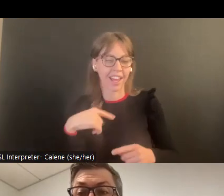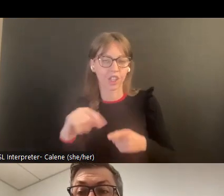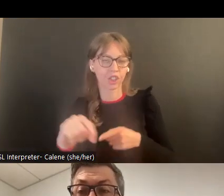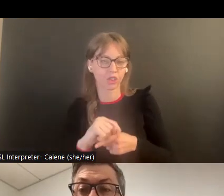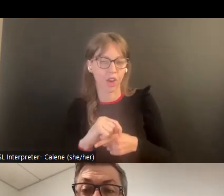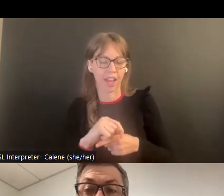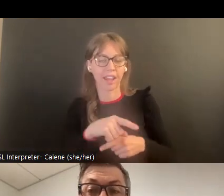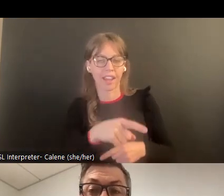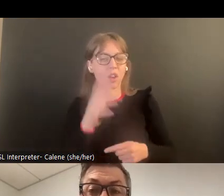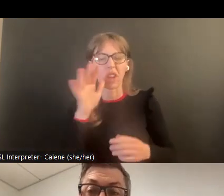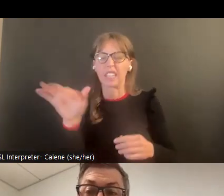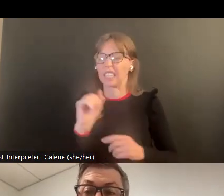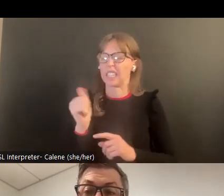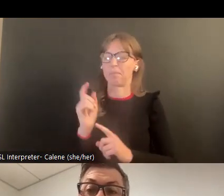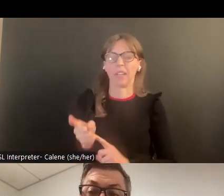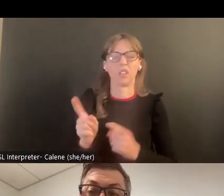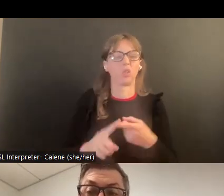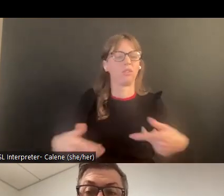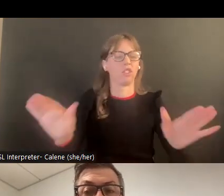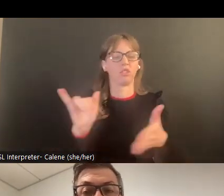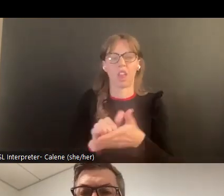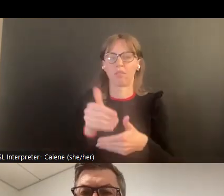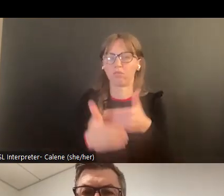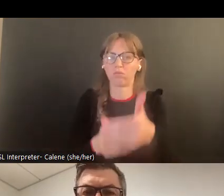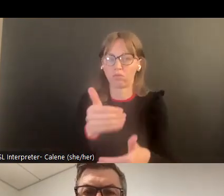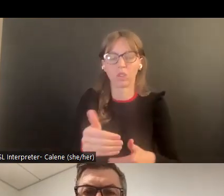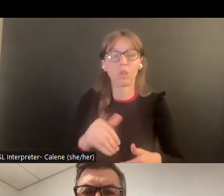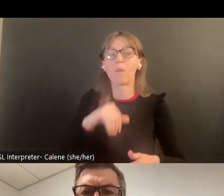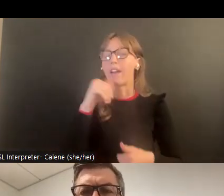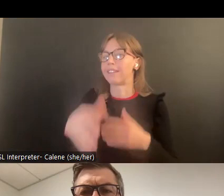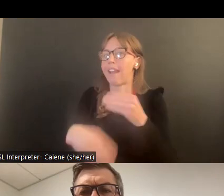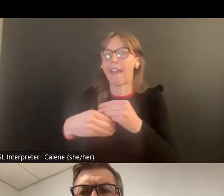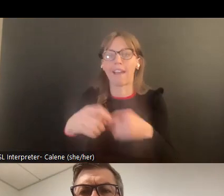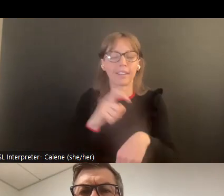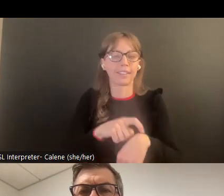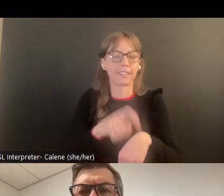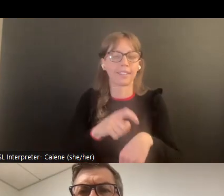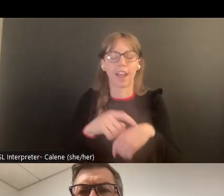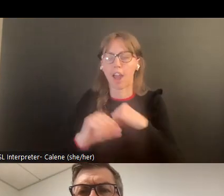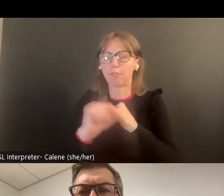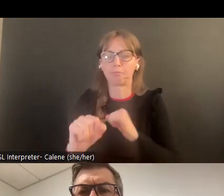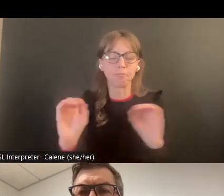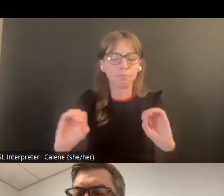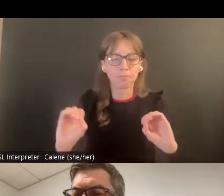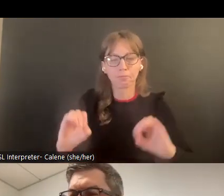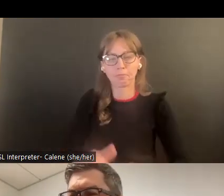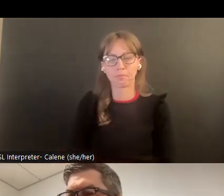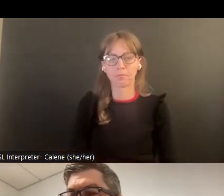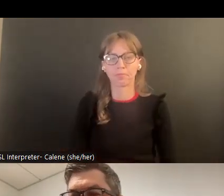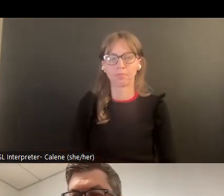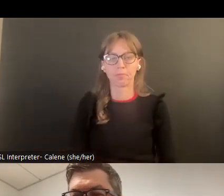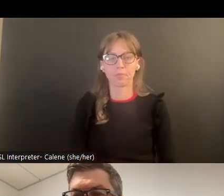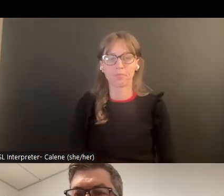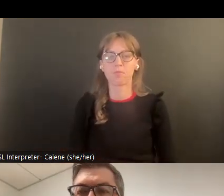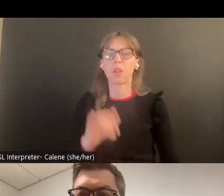hay un simulacro que se hace entre lo que estamos entrenando los entrenadores que en sí no